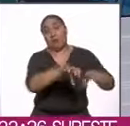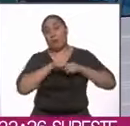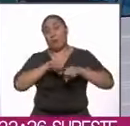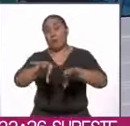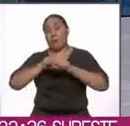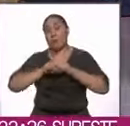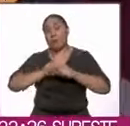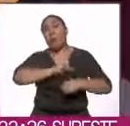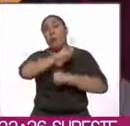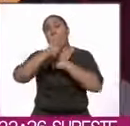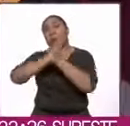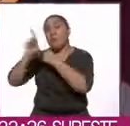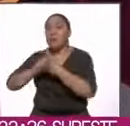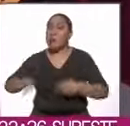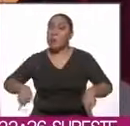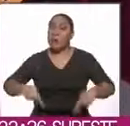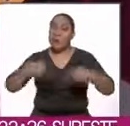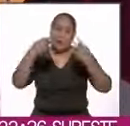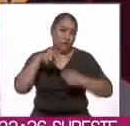otros países.